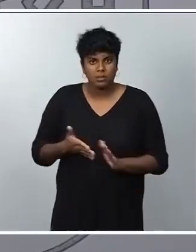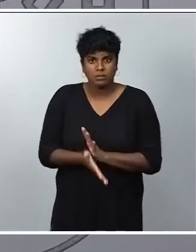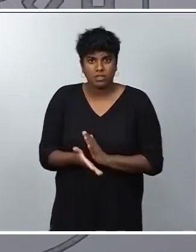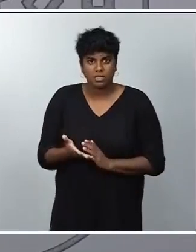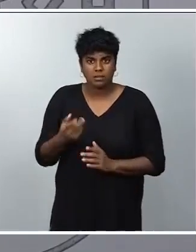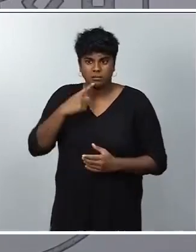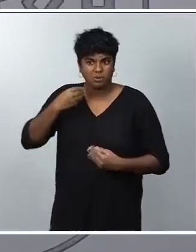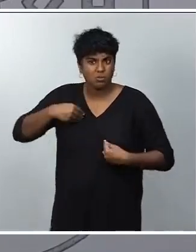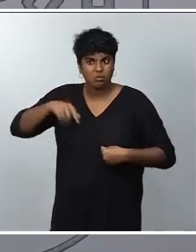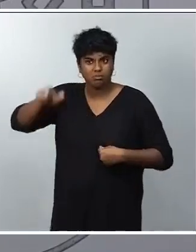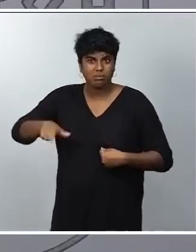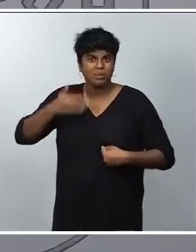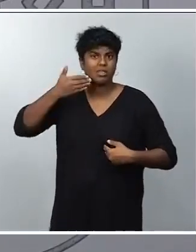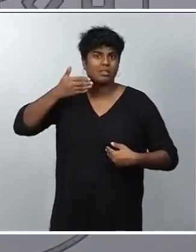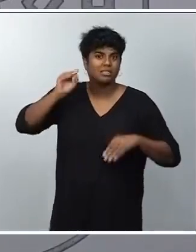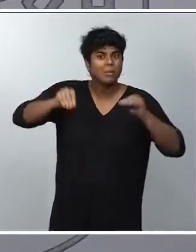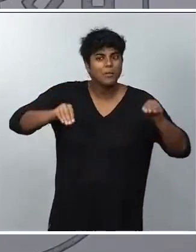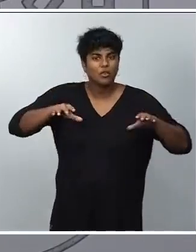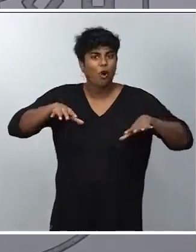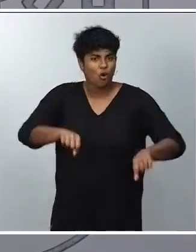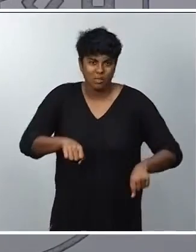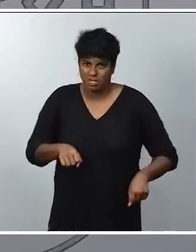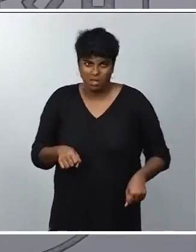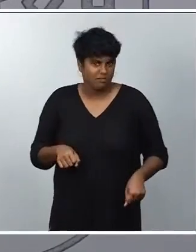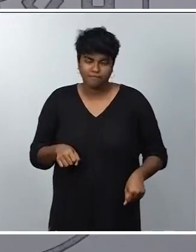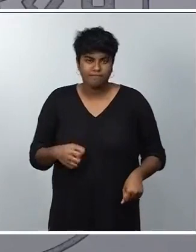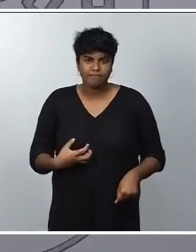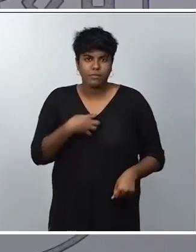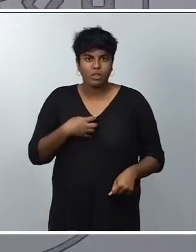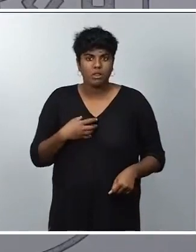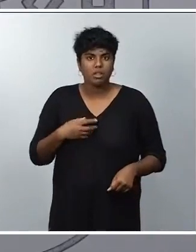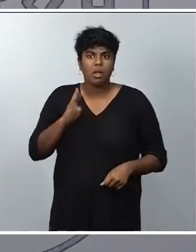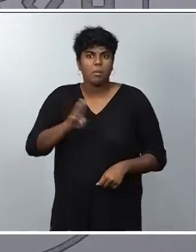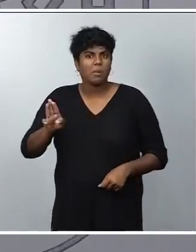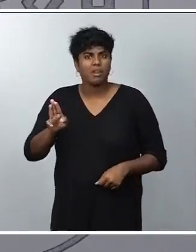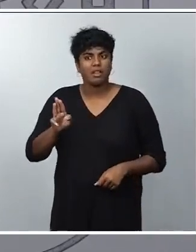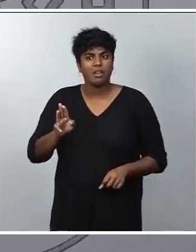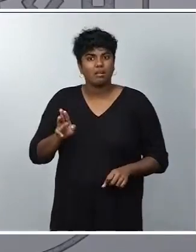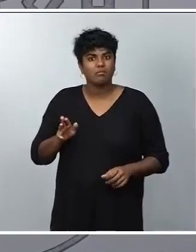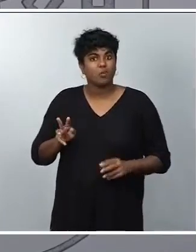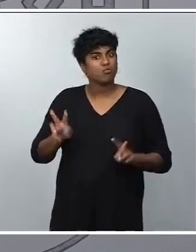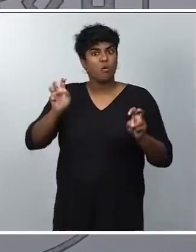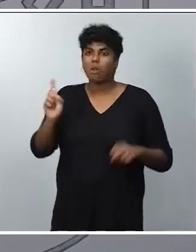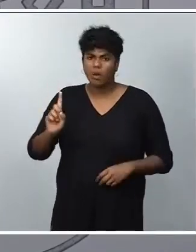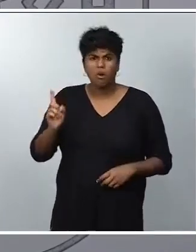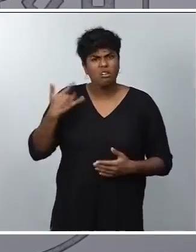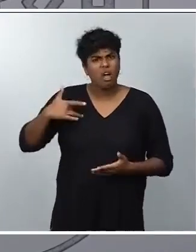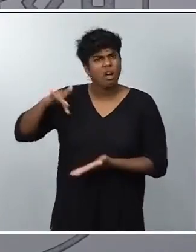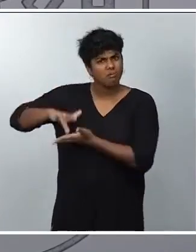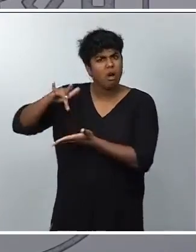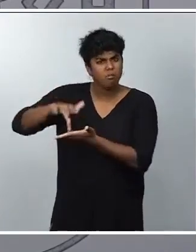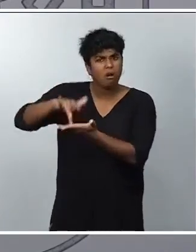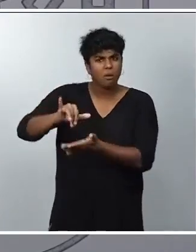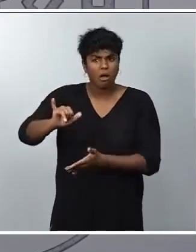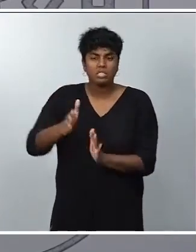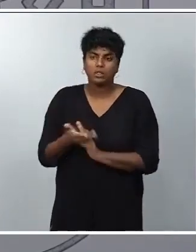golpistas es cierto que no son nuevos en el Partido Popular los hemos visto reincidentemente yo espero que se corrija